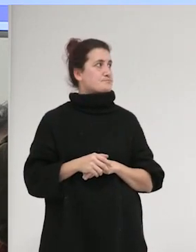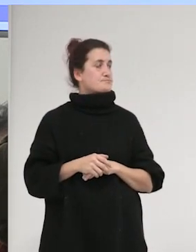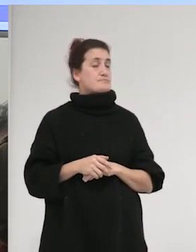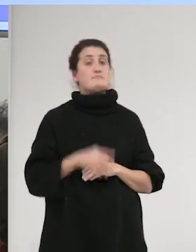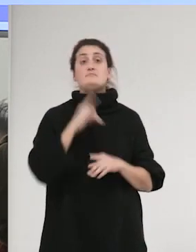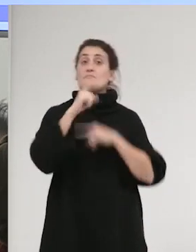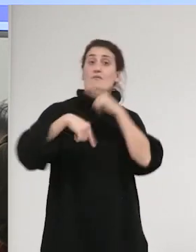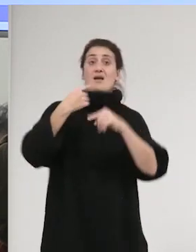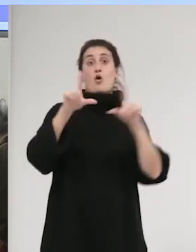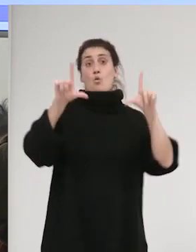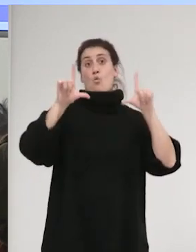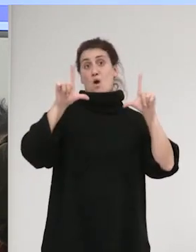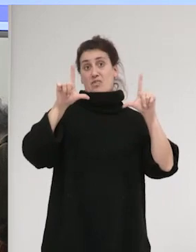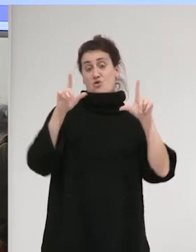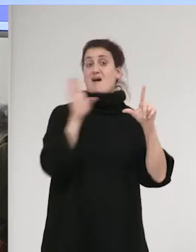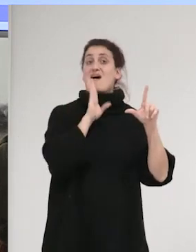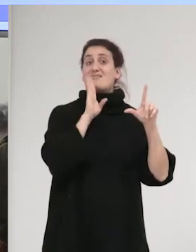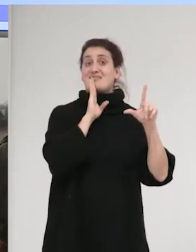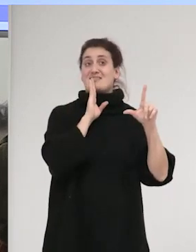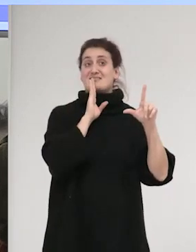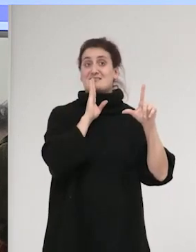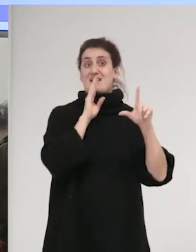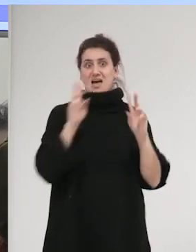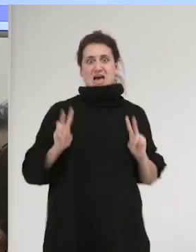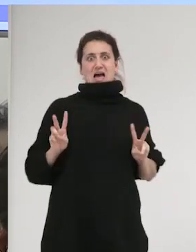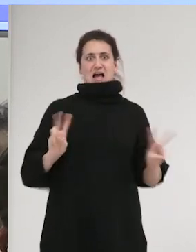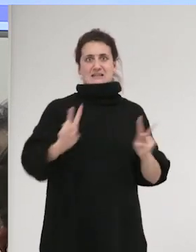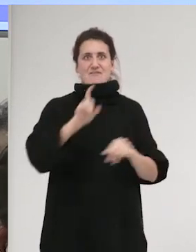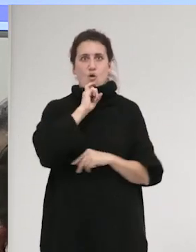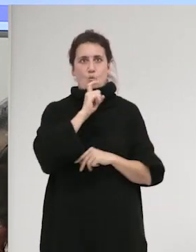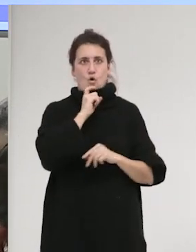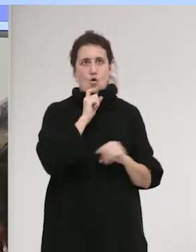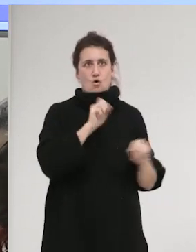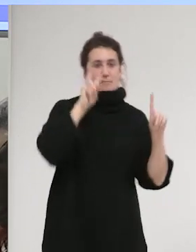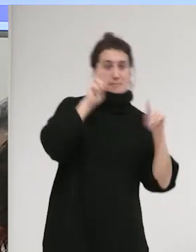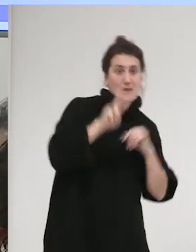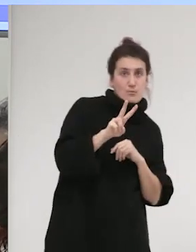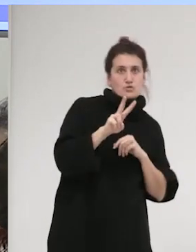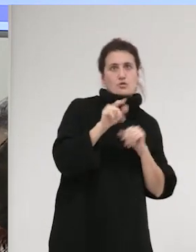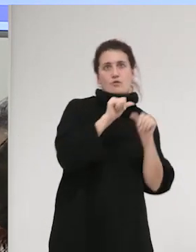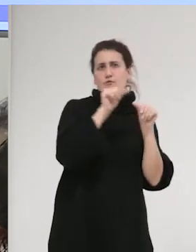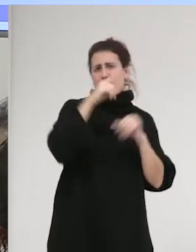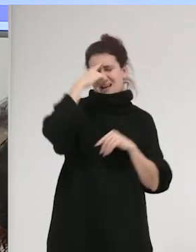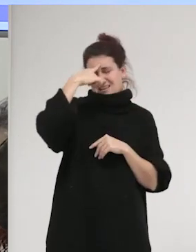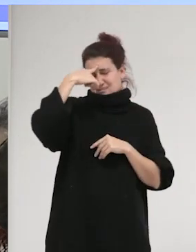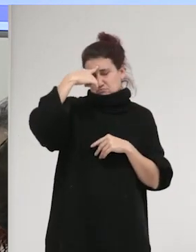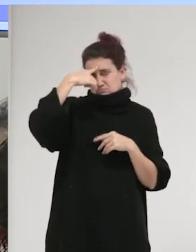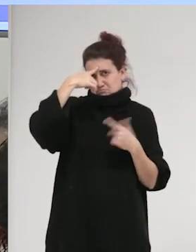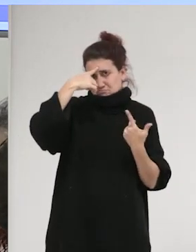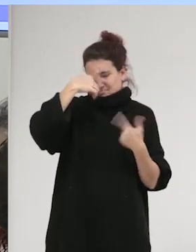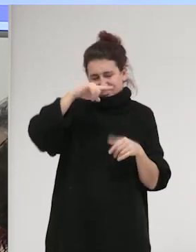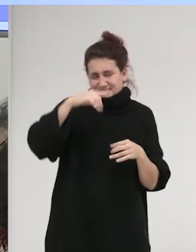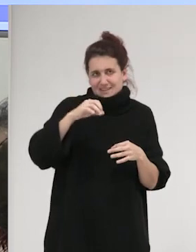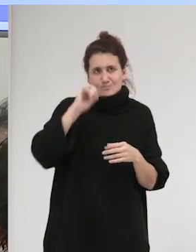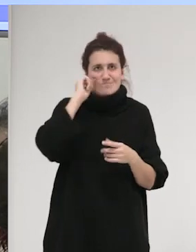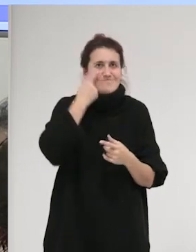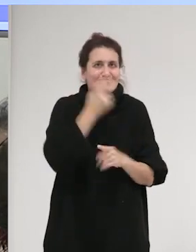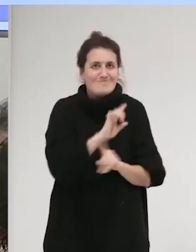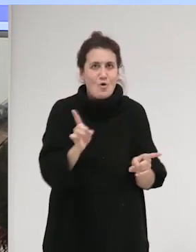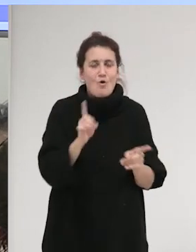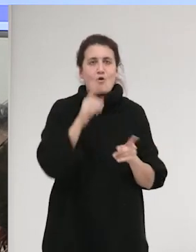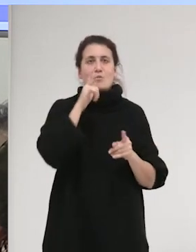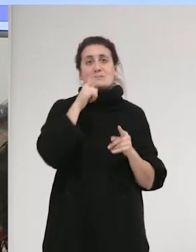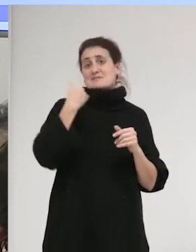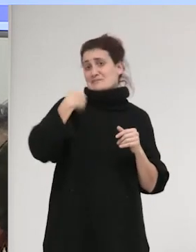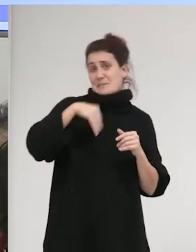Volvemos otra vez a este cuadro, ¿no?, en cómo se activa cada vez que vemos de forma casi inconsciente cómo se activa todos esos significados clásicos